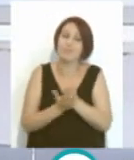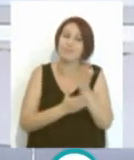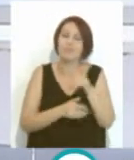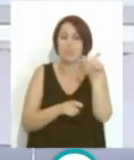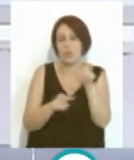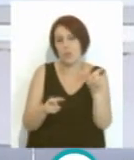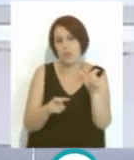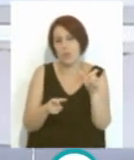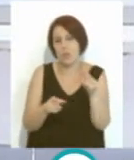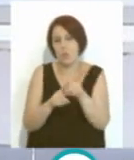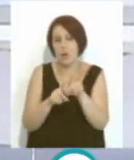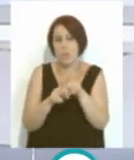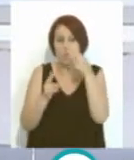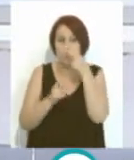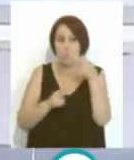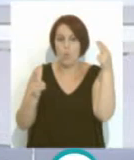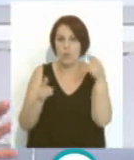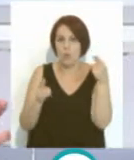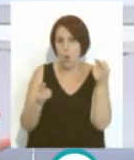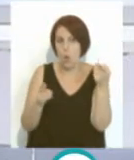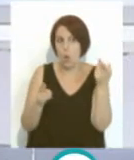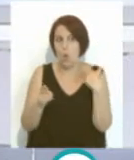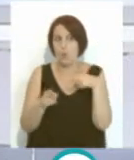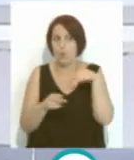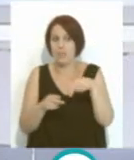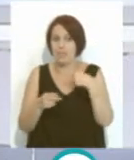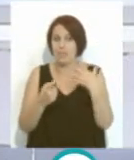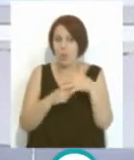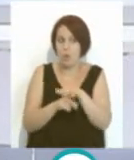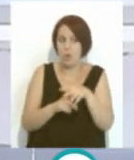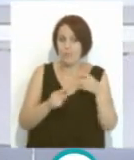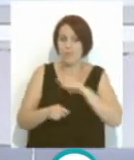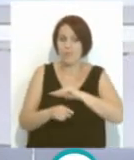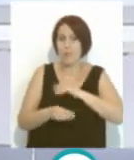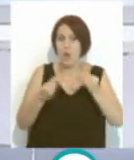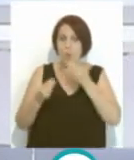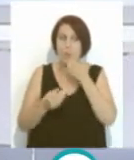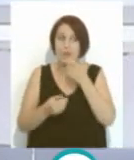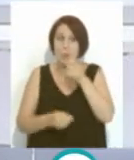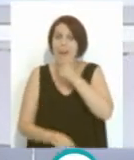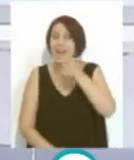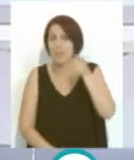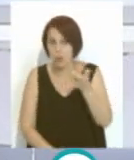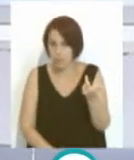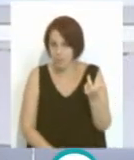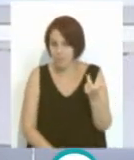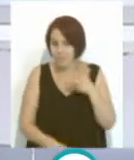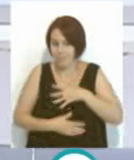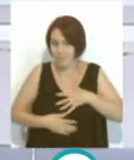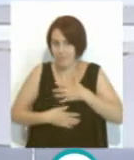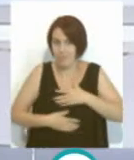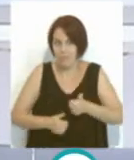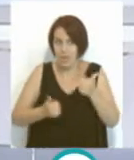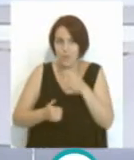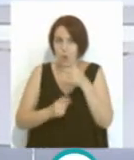se le impone ese público y se siente mejor en esta situación, como podría ser el colectivo arbitral, que no tiene encima